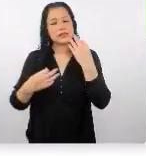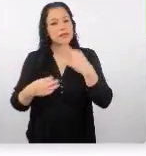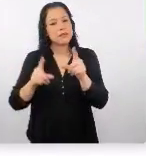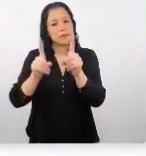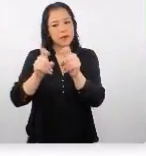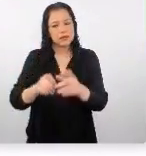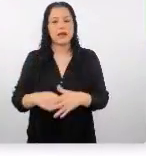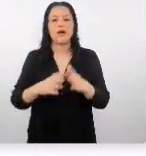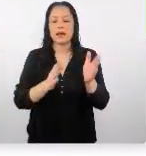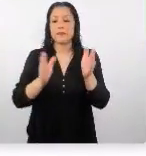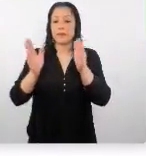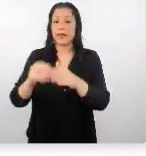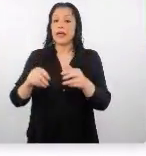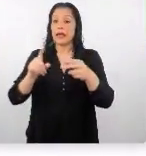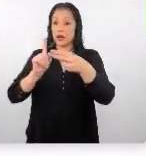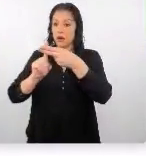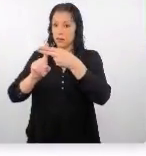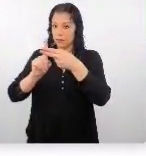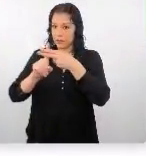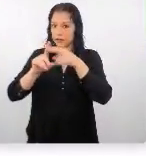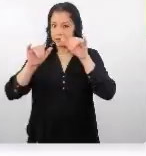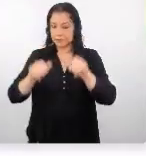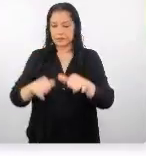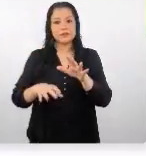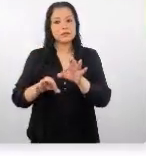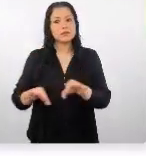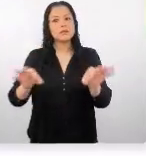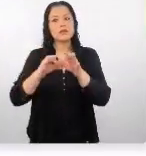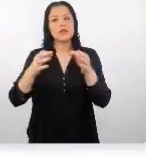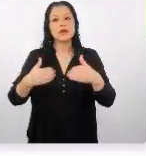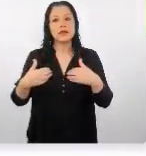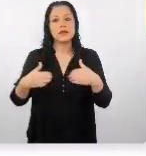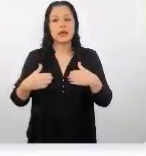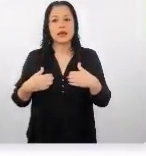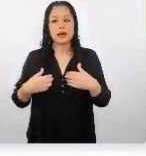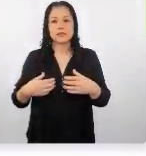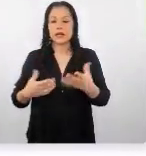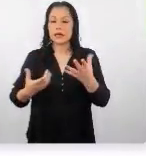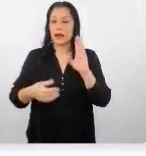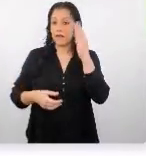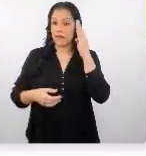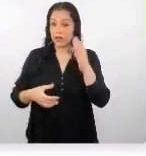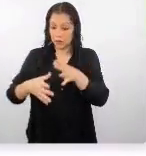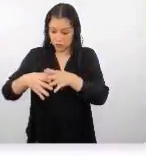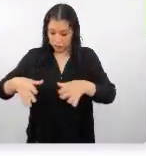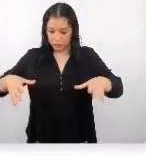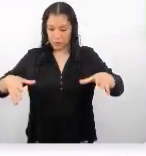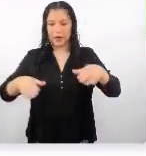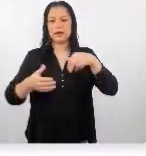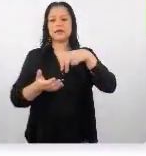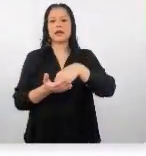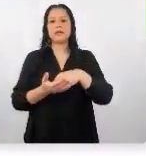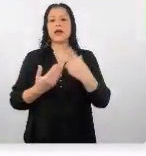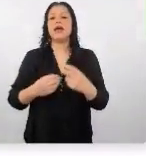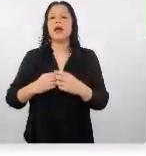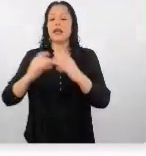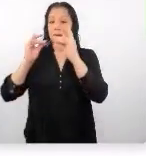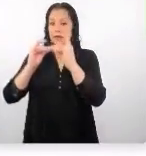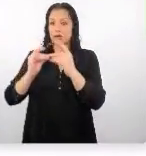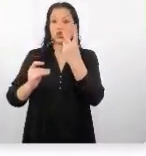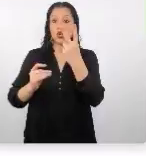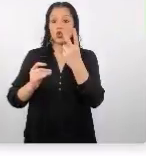en cuanto al hospedaje también es una clave que cuenten con tina en los baños y habitaciones con dos camas para las parejas